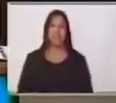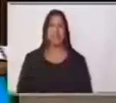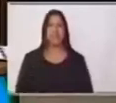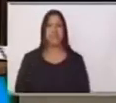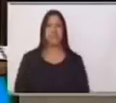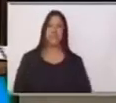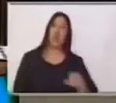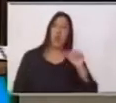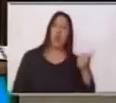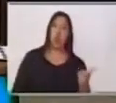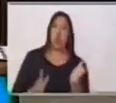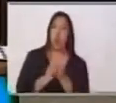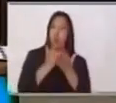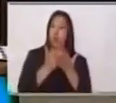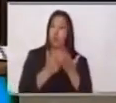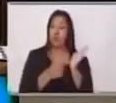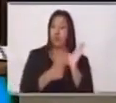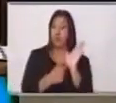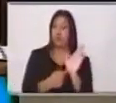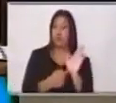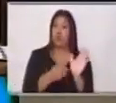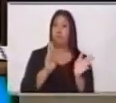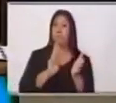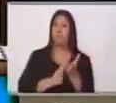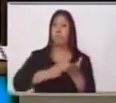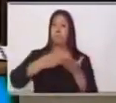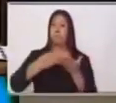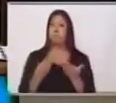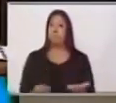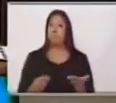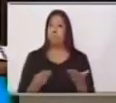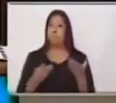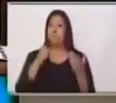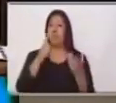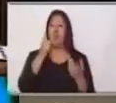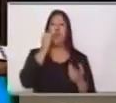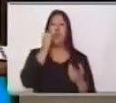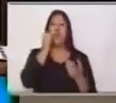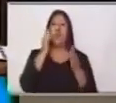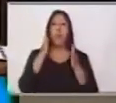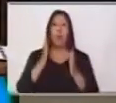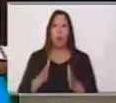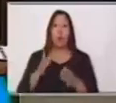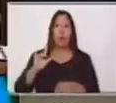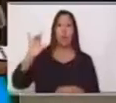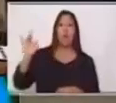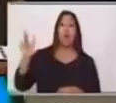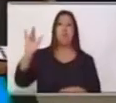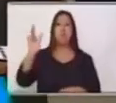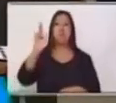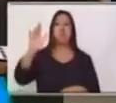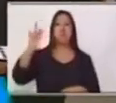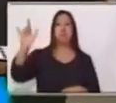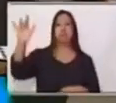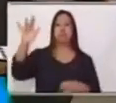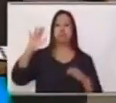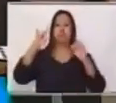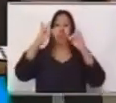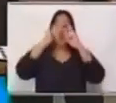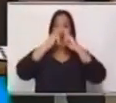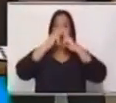Tengo otro libro, un manual del excursionista y acampador. ¿Qué opinas? ¿Tendrá lenguaje literario?